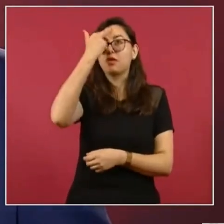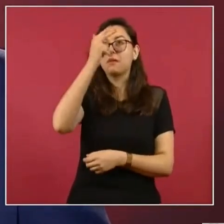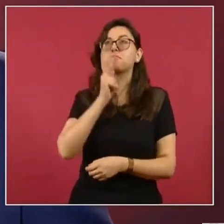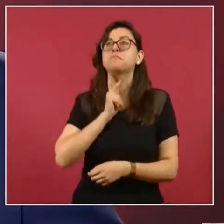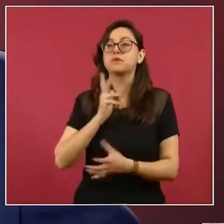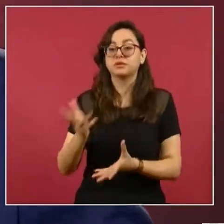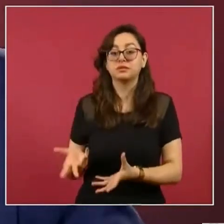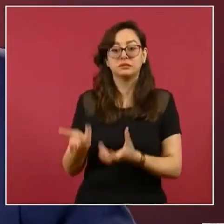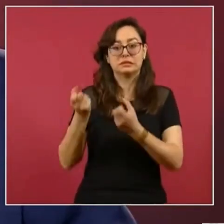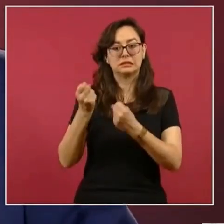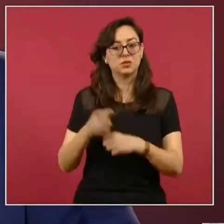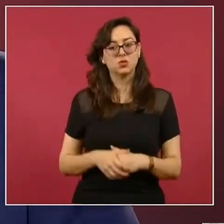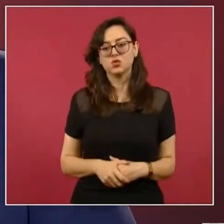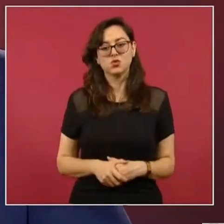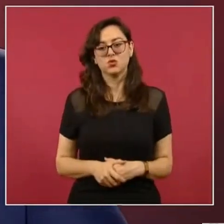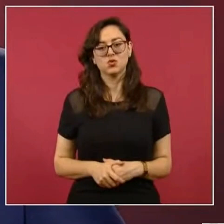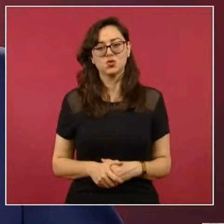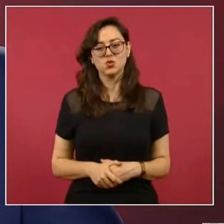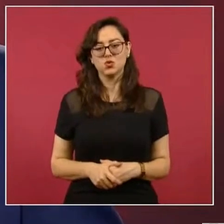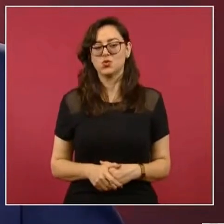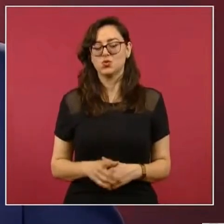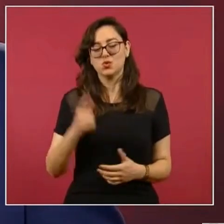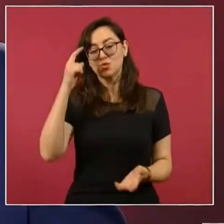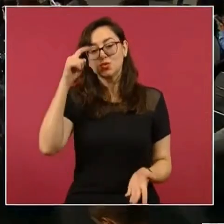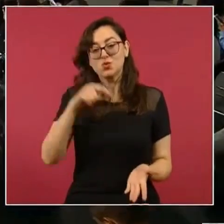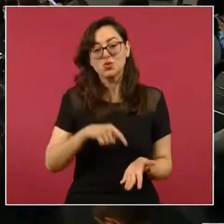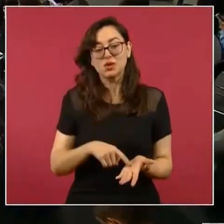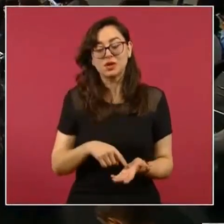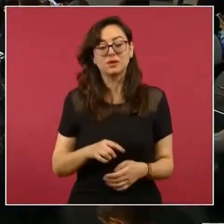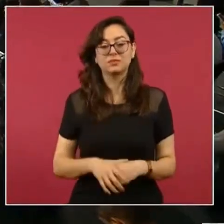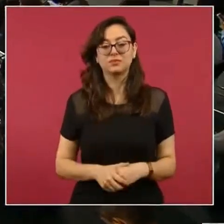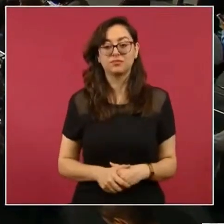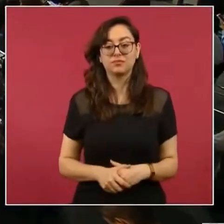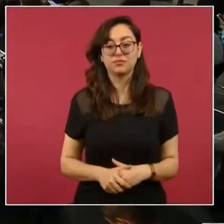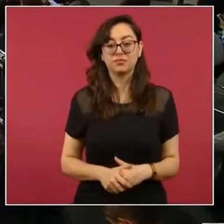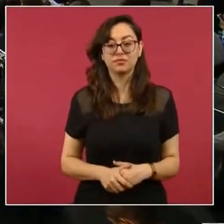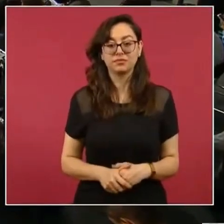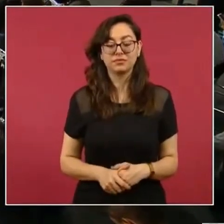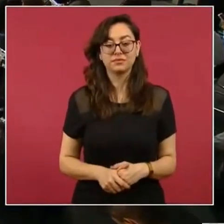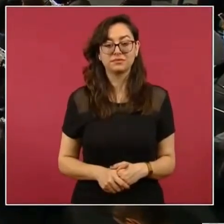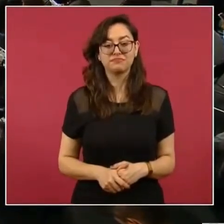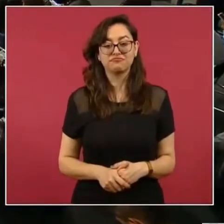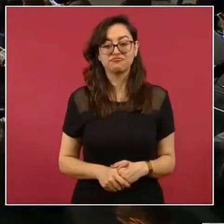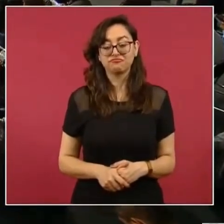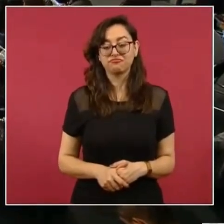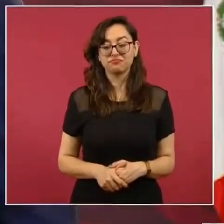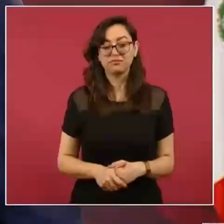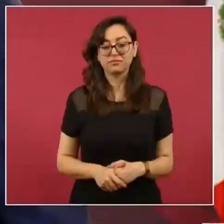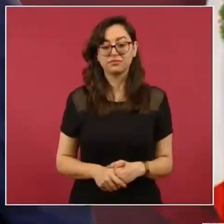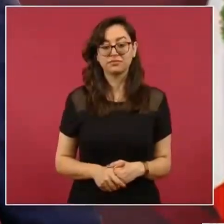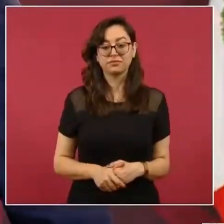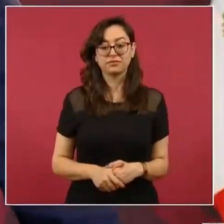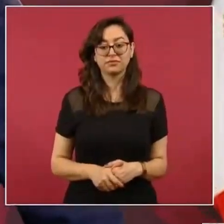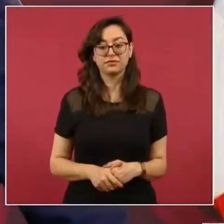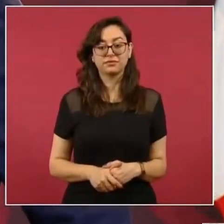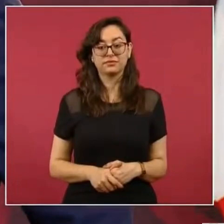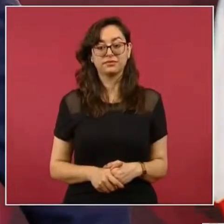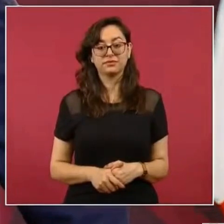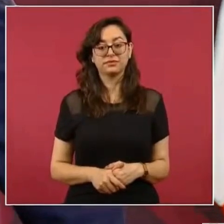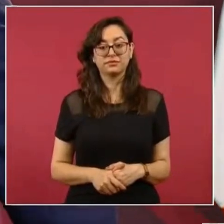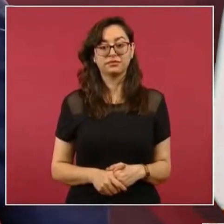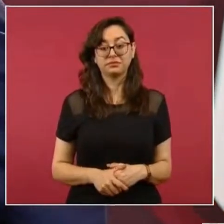no. piensan igual. ¿Considera que habrá Es como si los invitáramos a